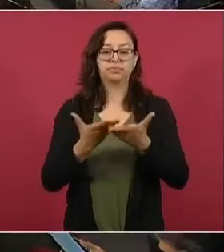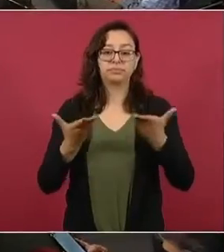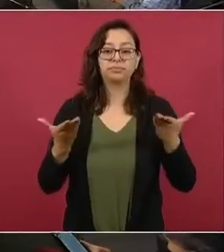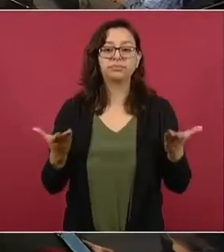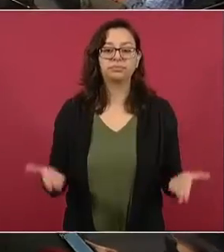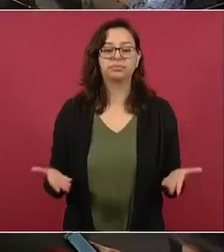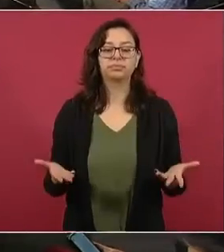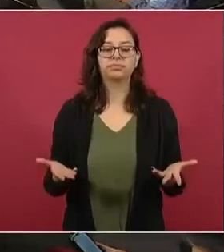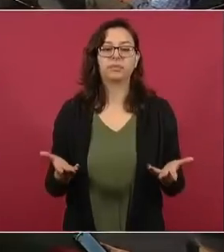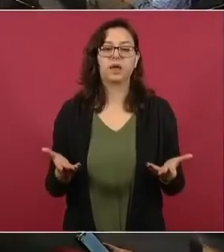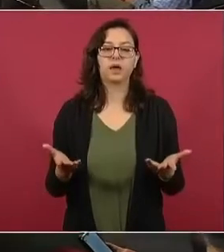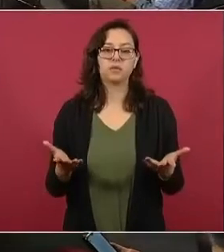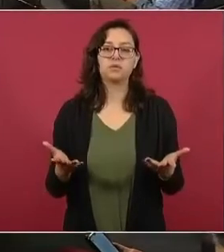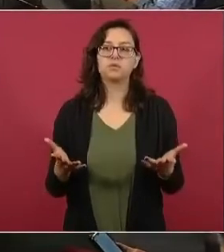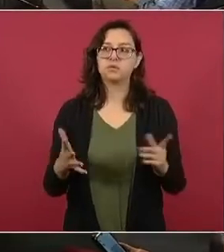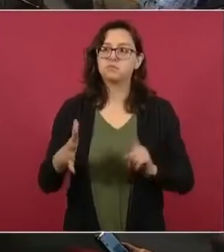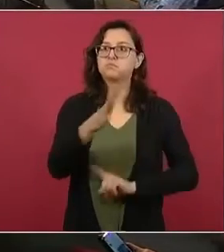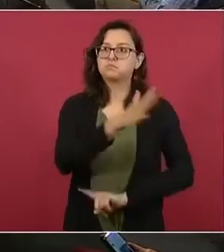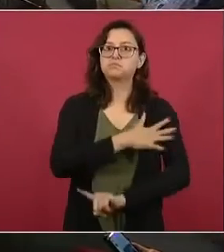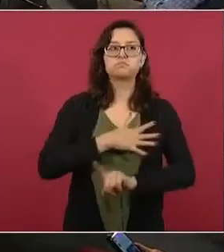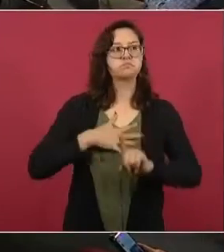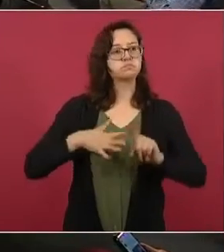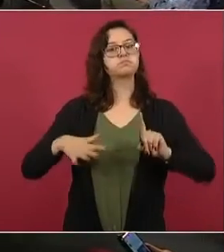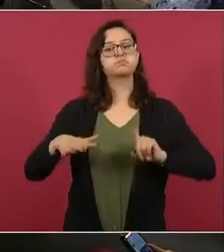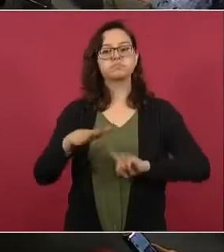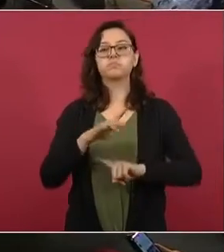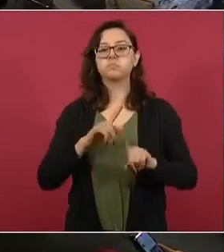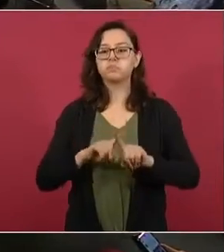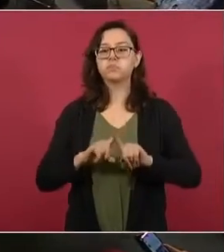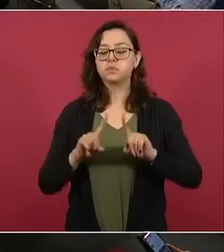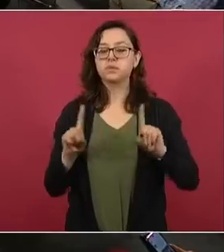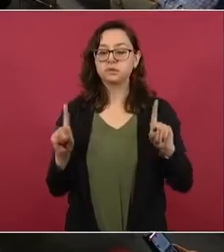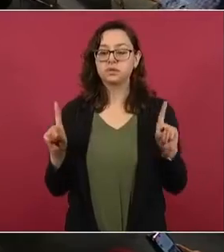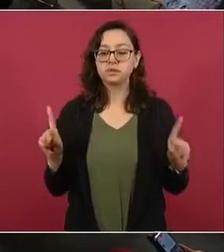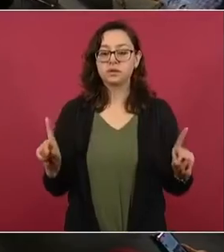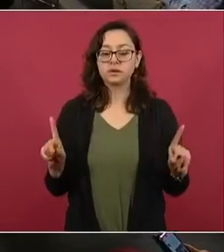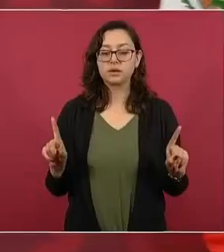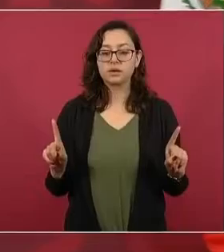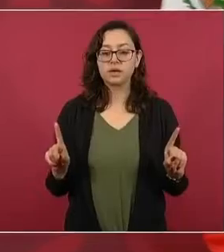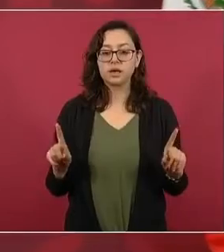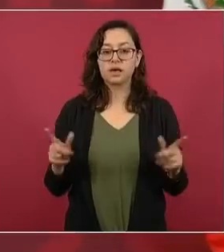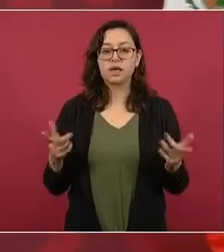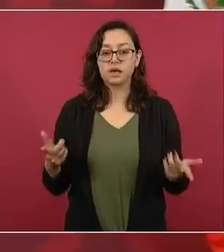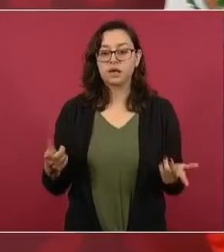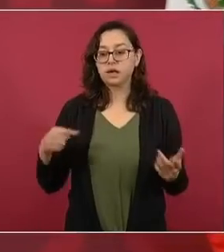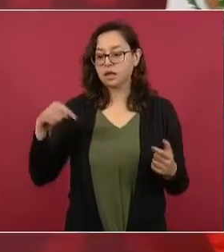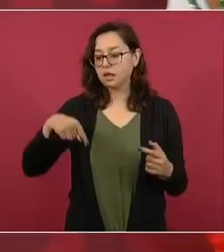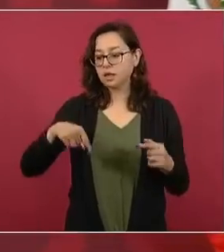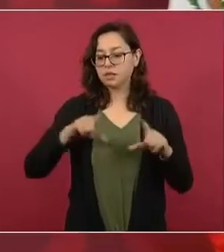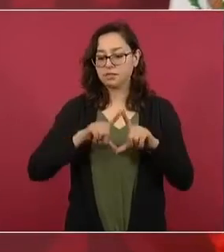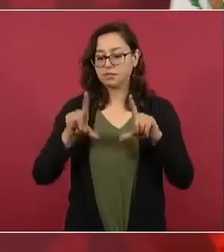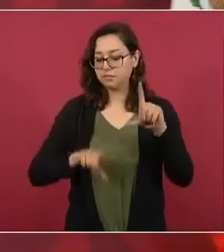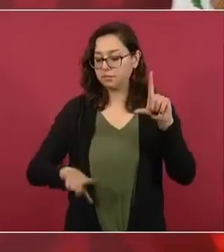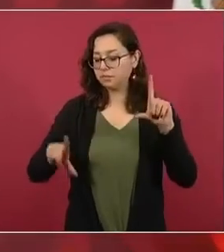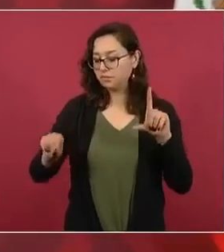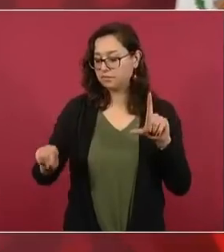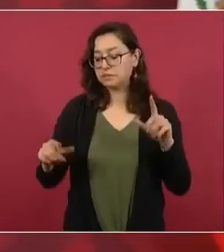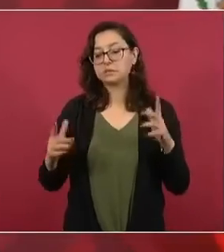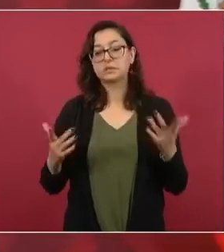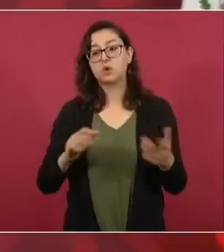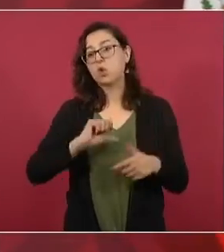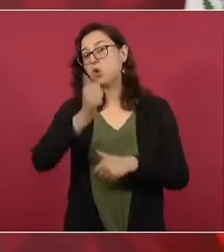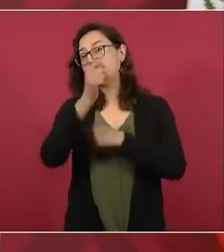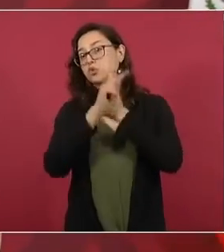es distinto. Nuestro país, aunque todas las comparaciones son malas